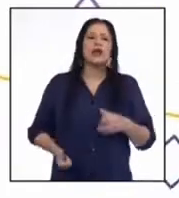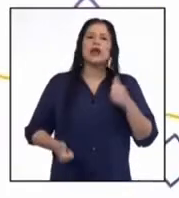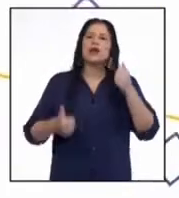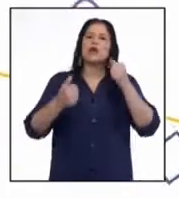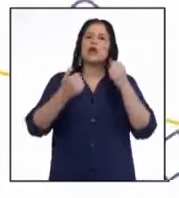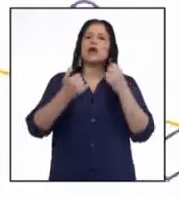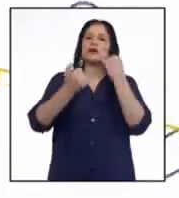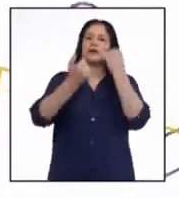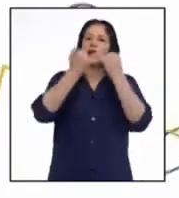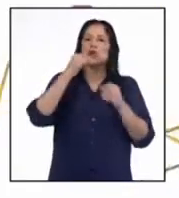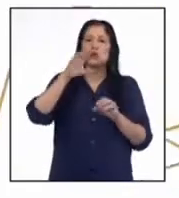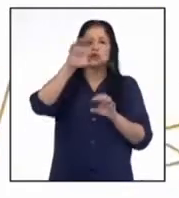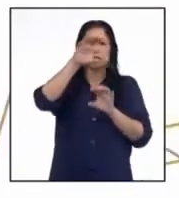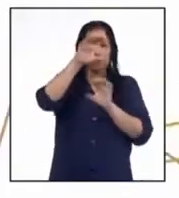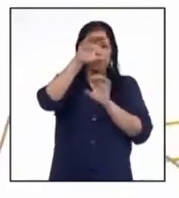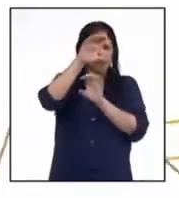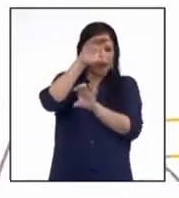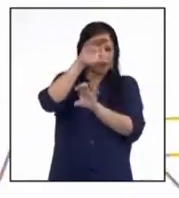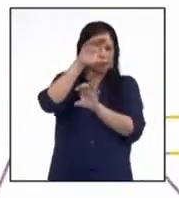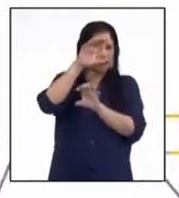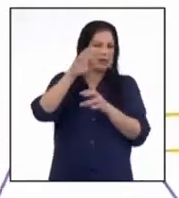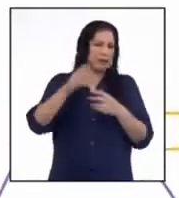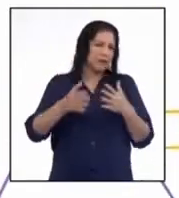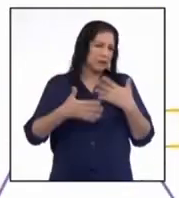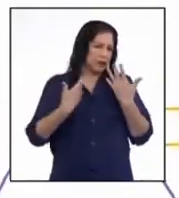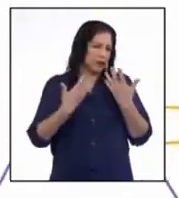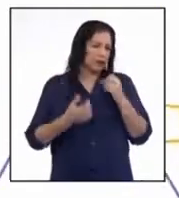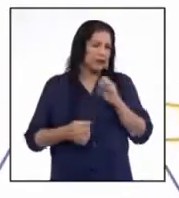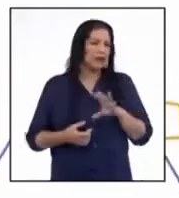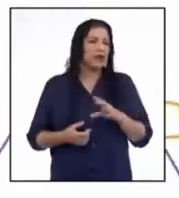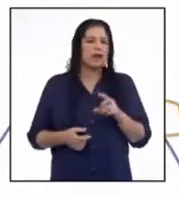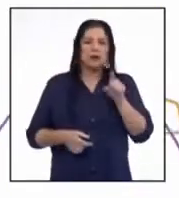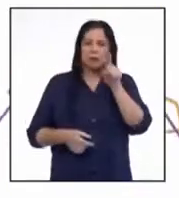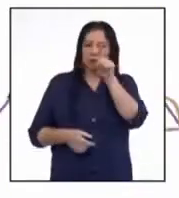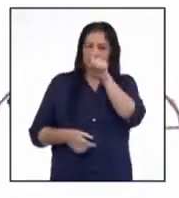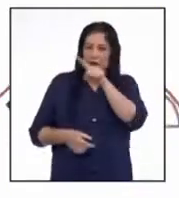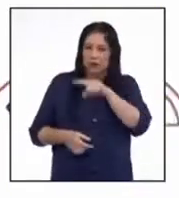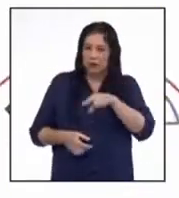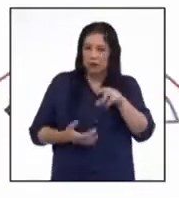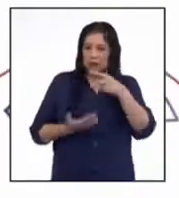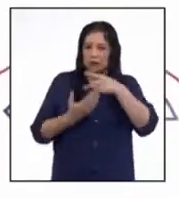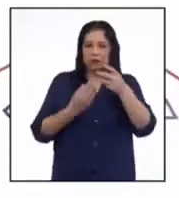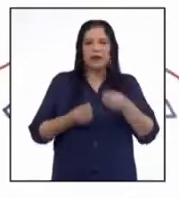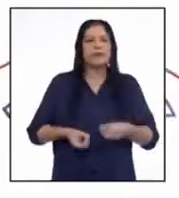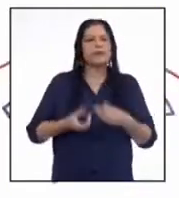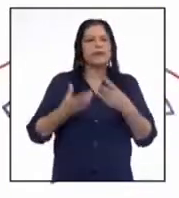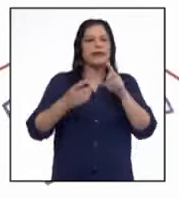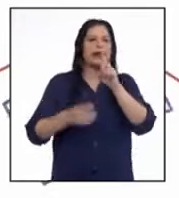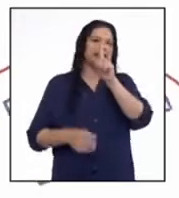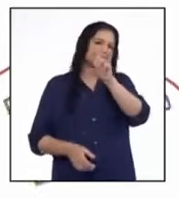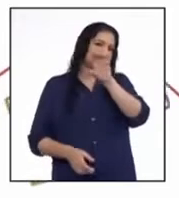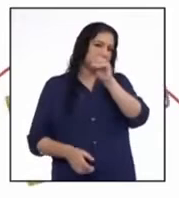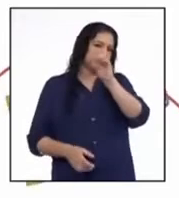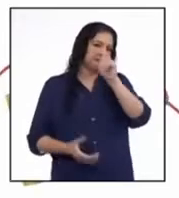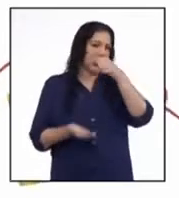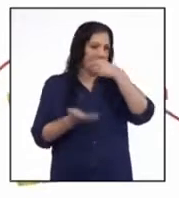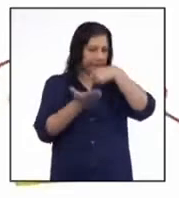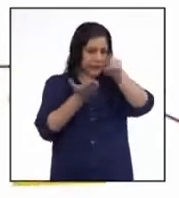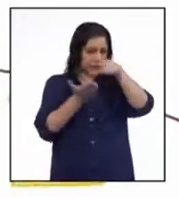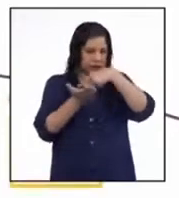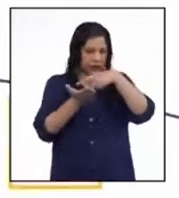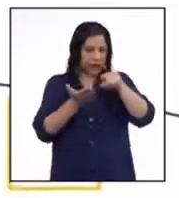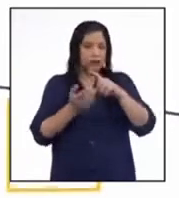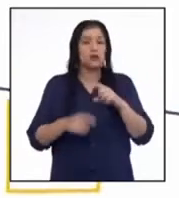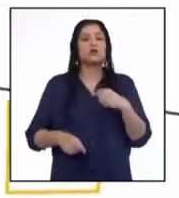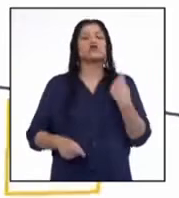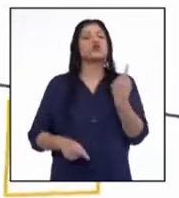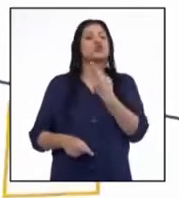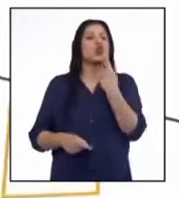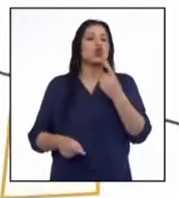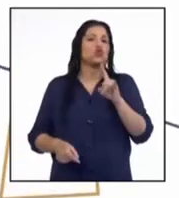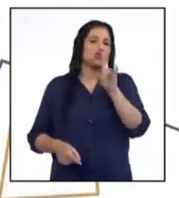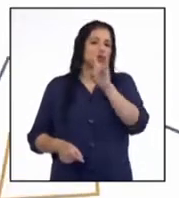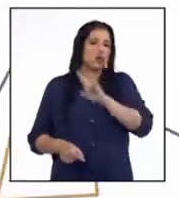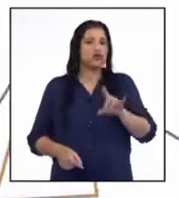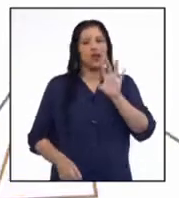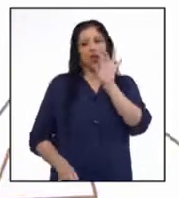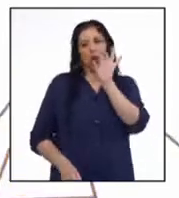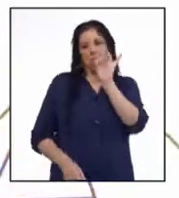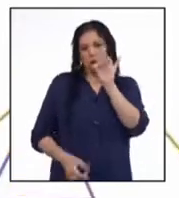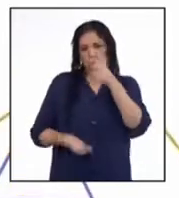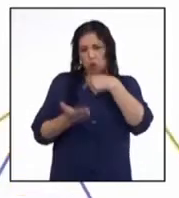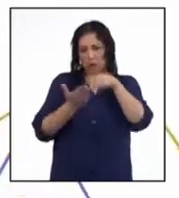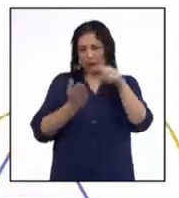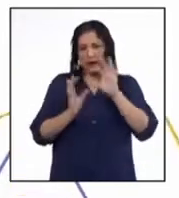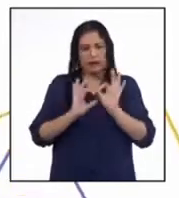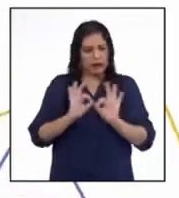cuál es el último aspecto medido del plan? Observamos que este plan brinda 100 mensajes de texto, de los cuales únicamente se han usado